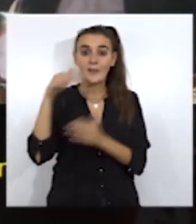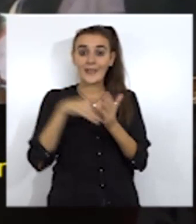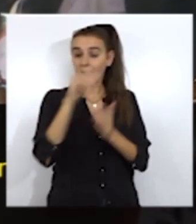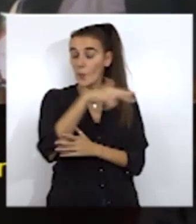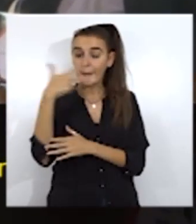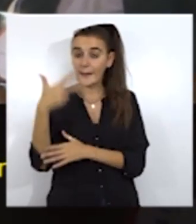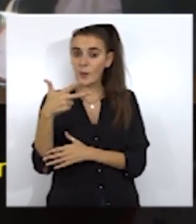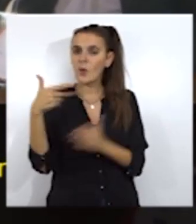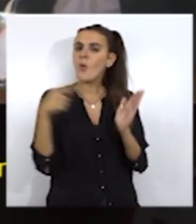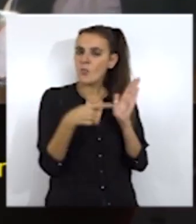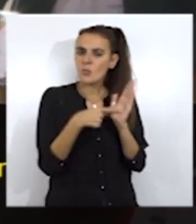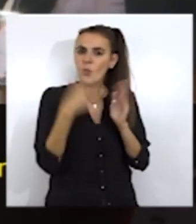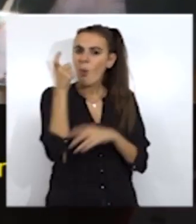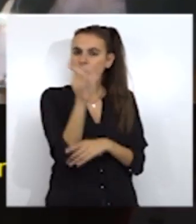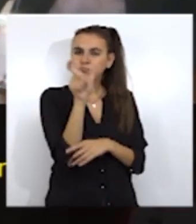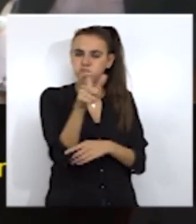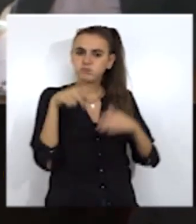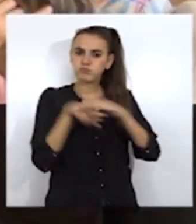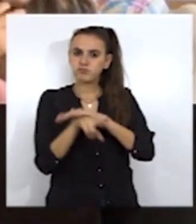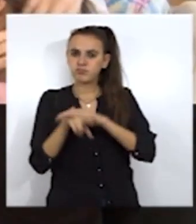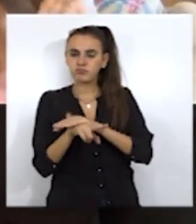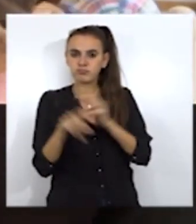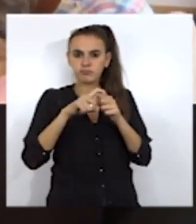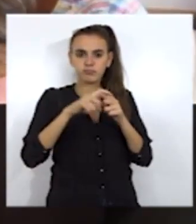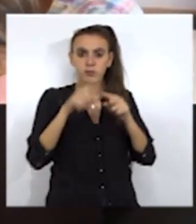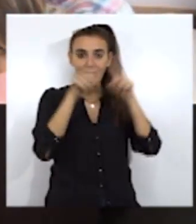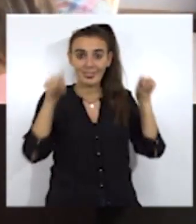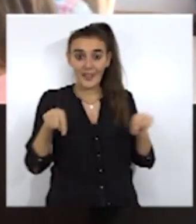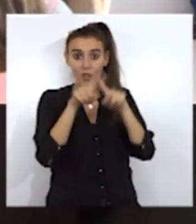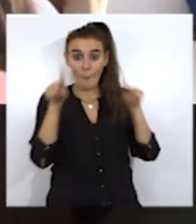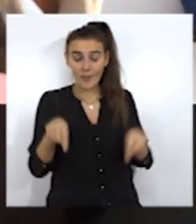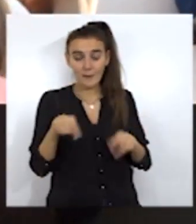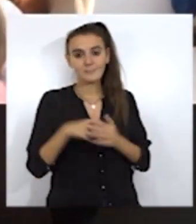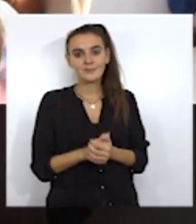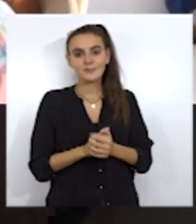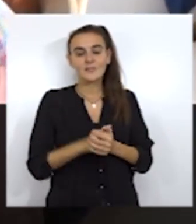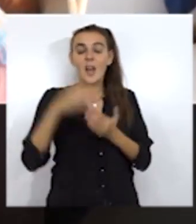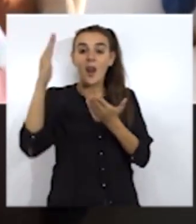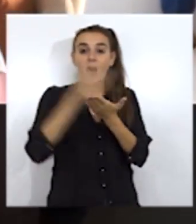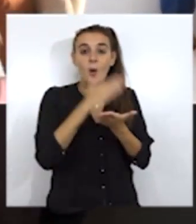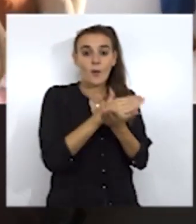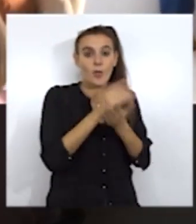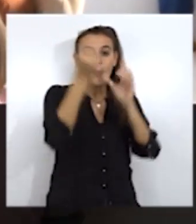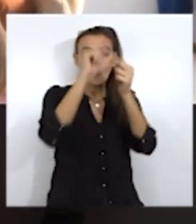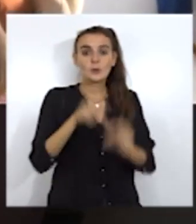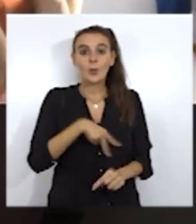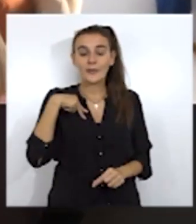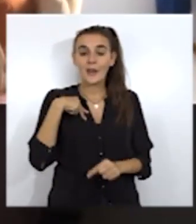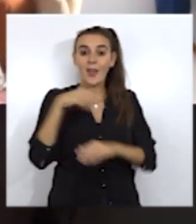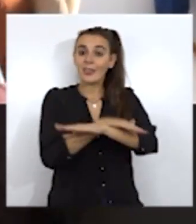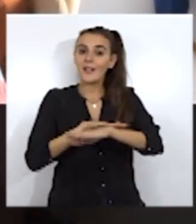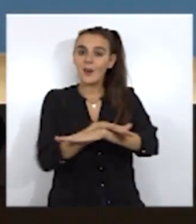que parecía un concepto retributivo con carácter de nómina. La modificación en los presupuestos generales del Estado de la incompatibilidad de las clases